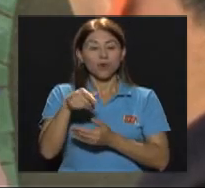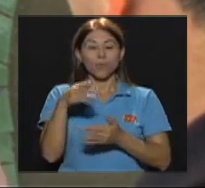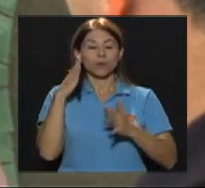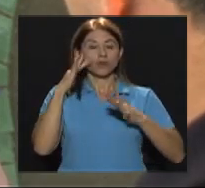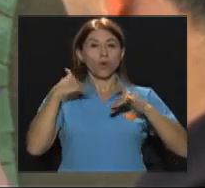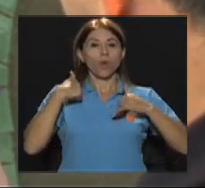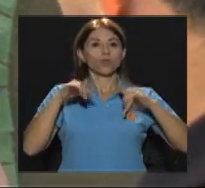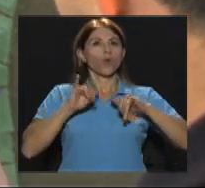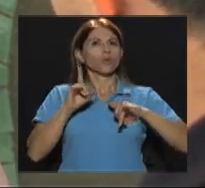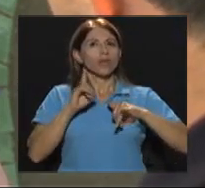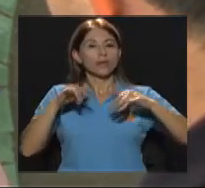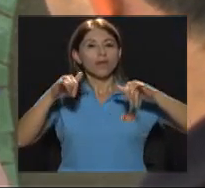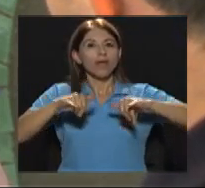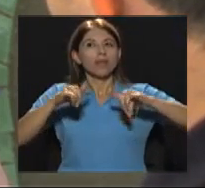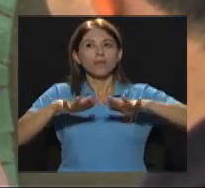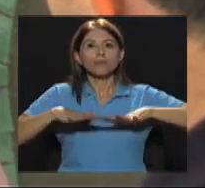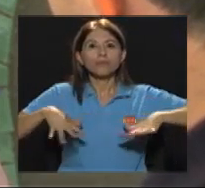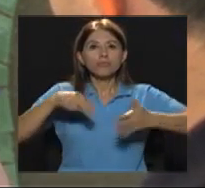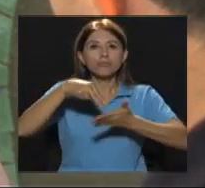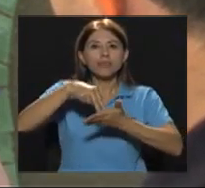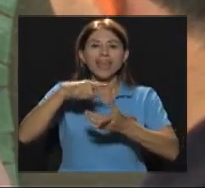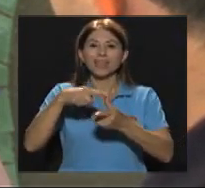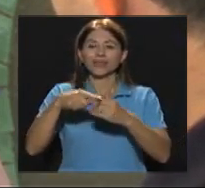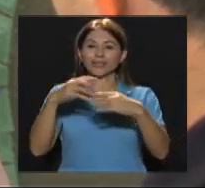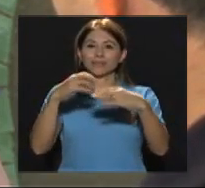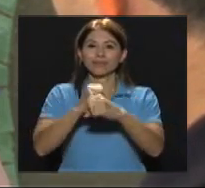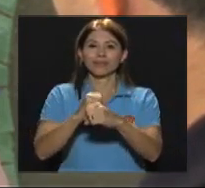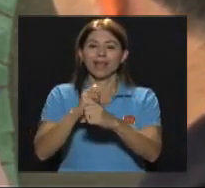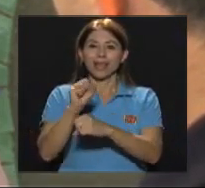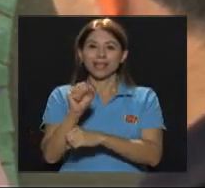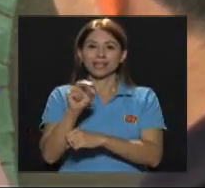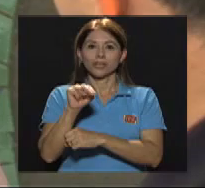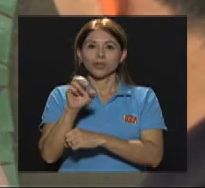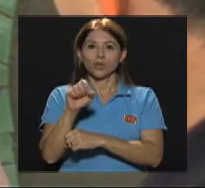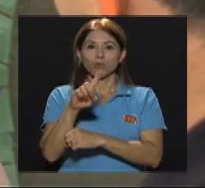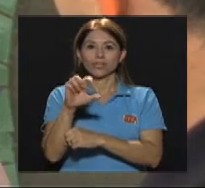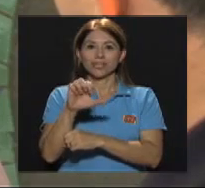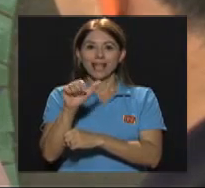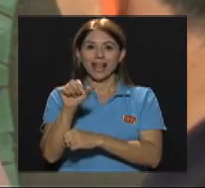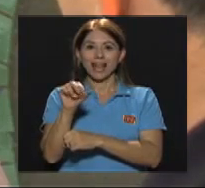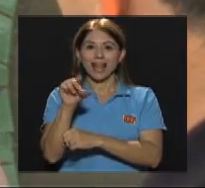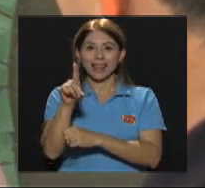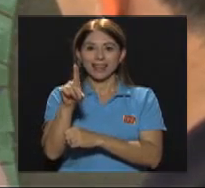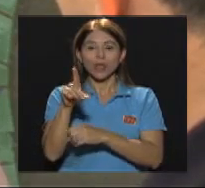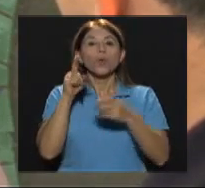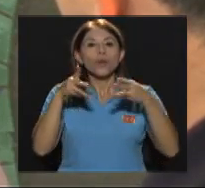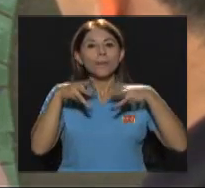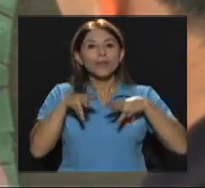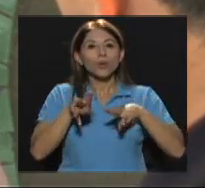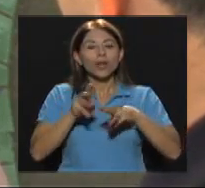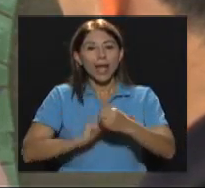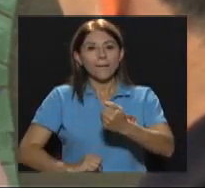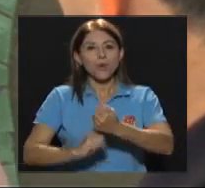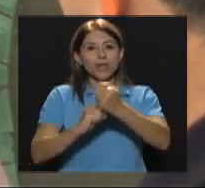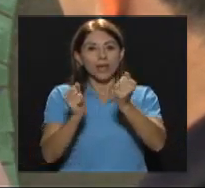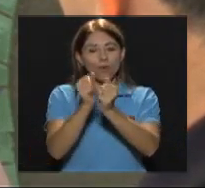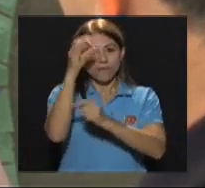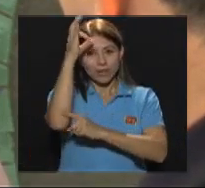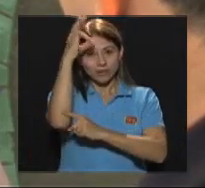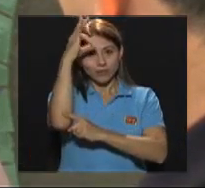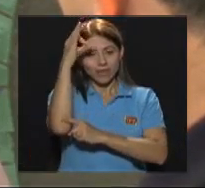De tal forma que Snusselen es una metodología Apoyada por una filosofía Que